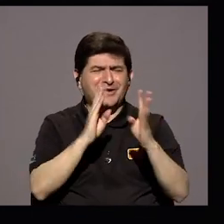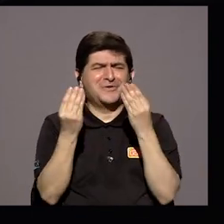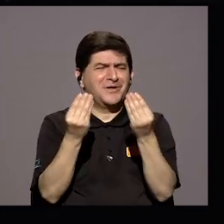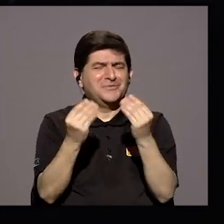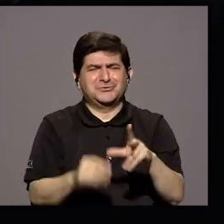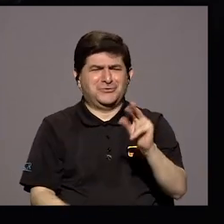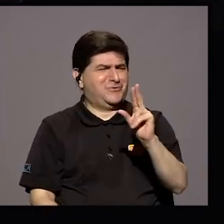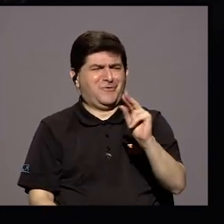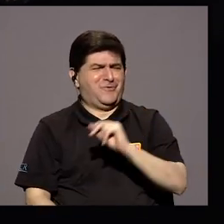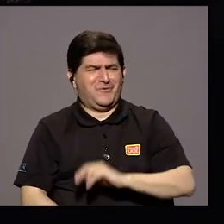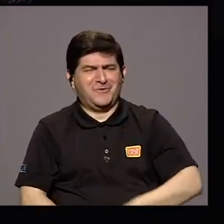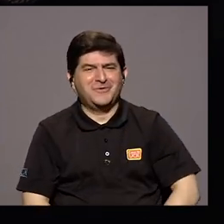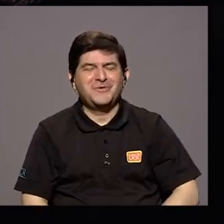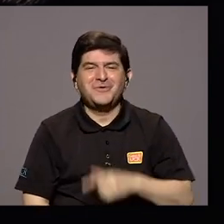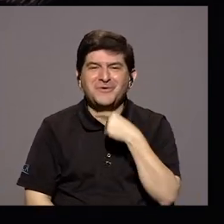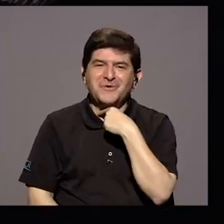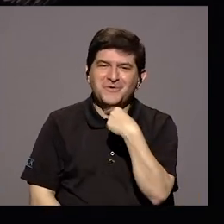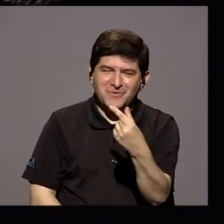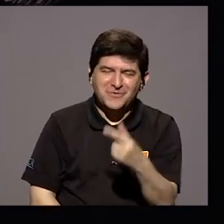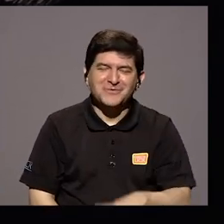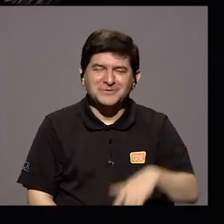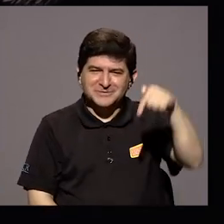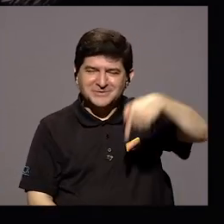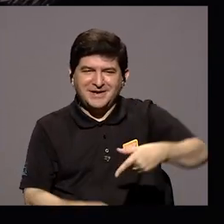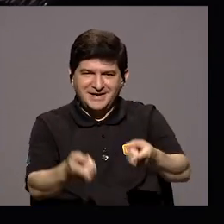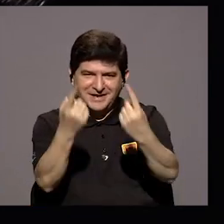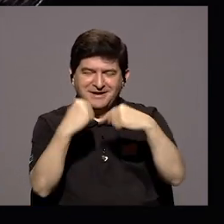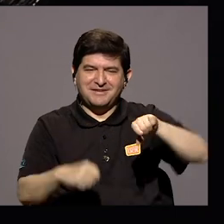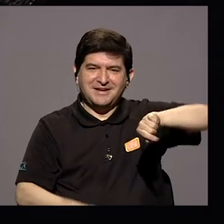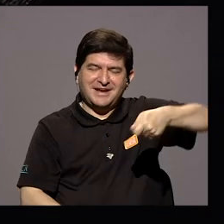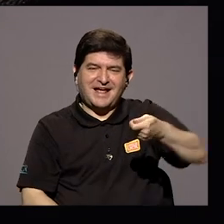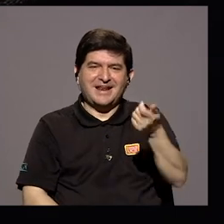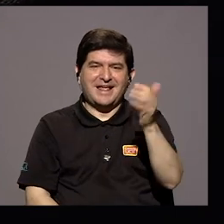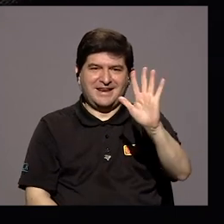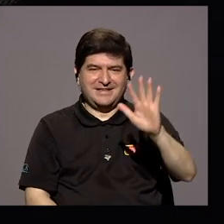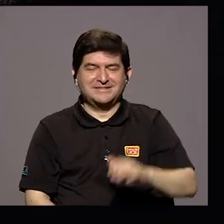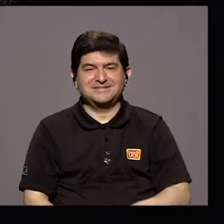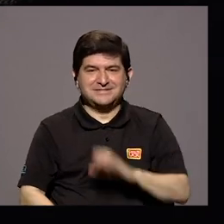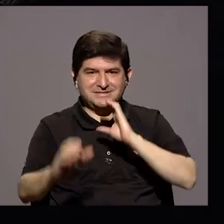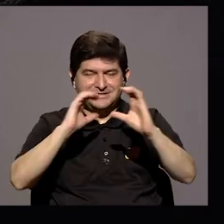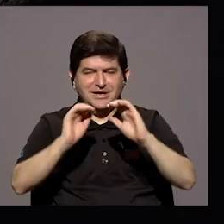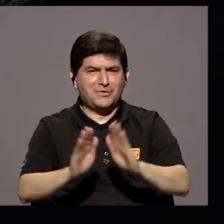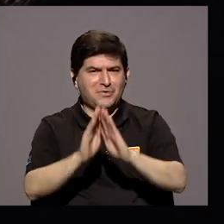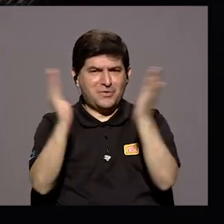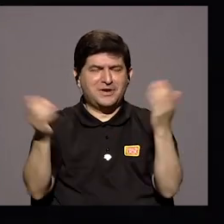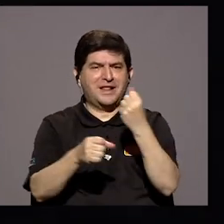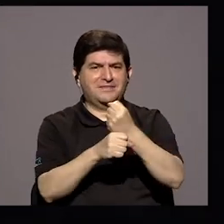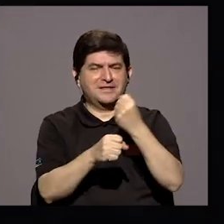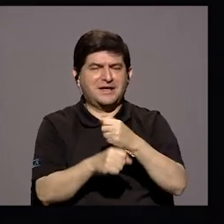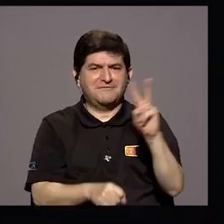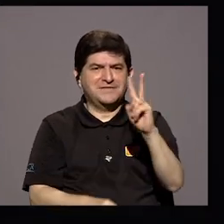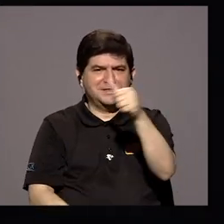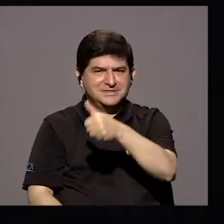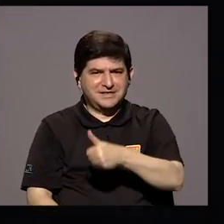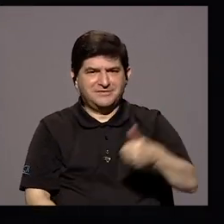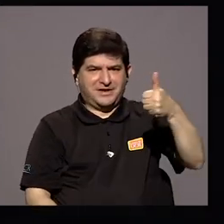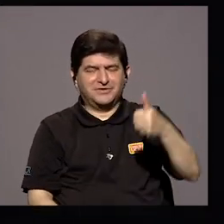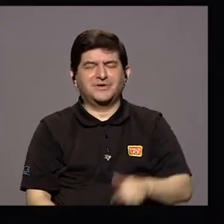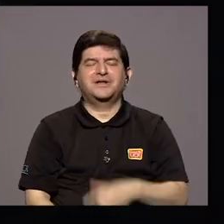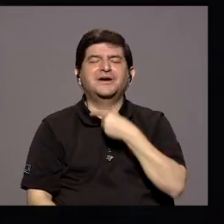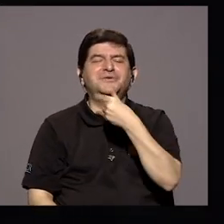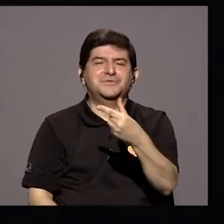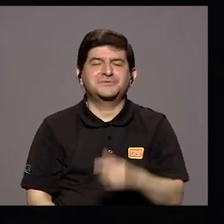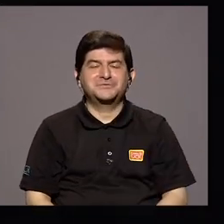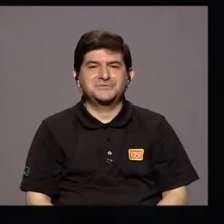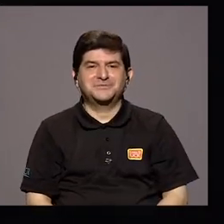Un Un Gusto Tenerla Acá En El Canal 15 Y Tener Una Conversación Amplia Sobre La Labor De La Vicerrectoría Es Un Placer Para Nosotros Si Bueno